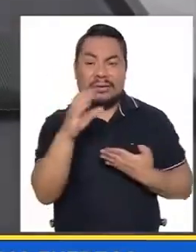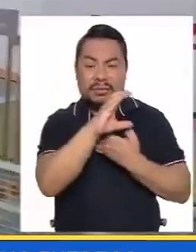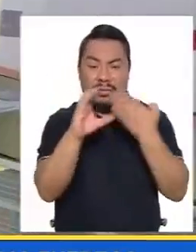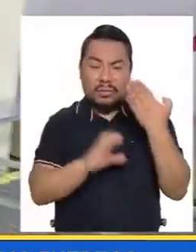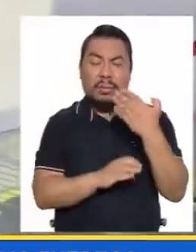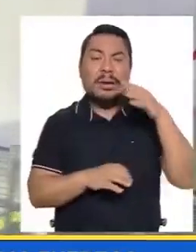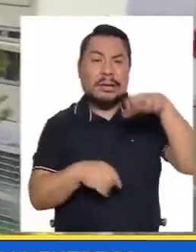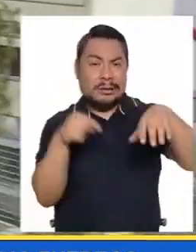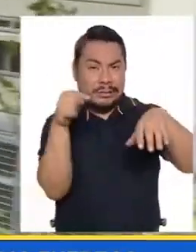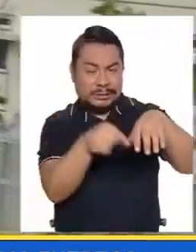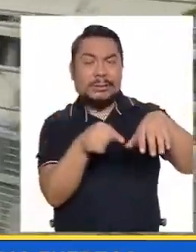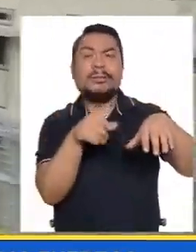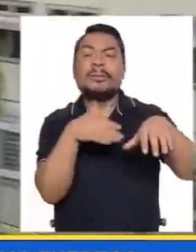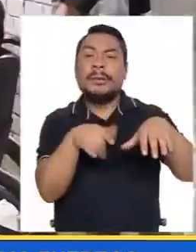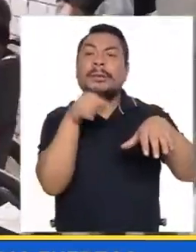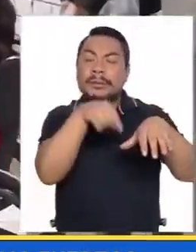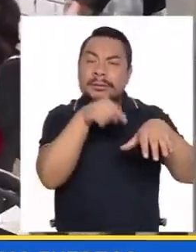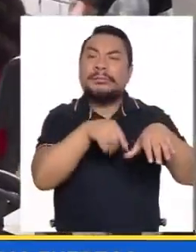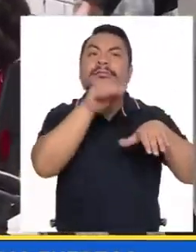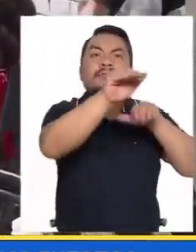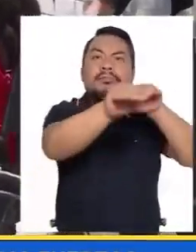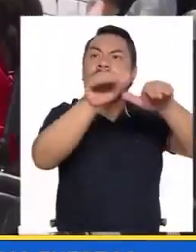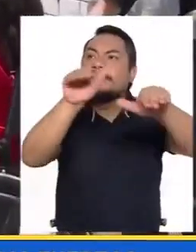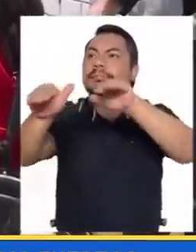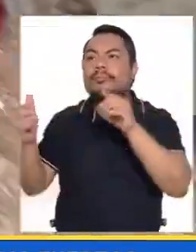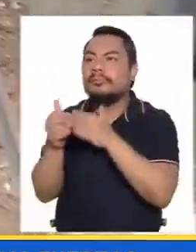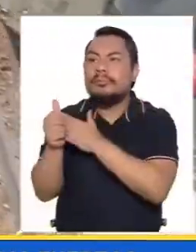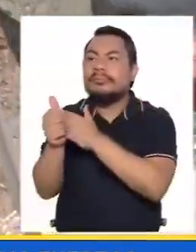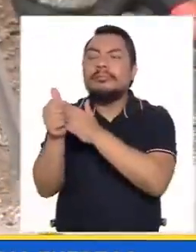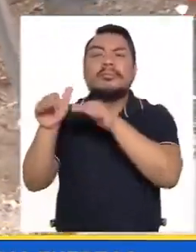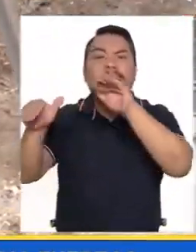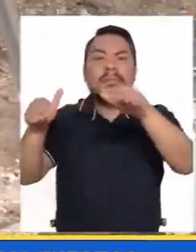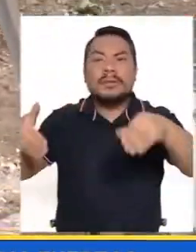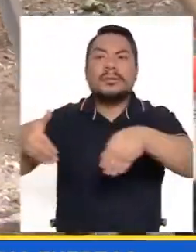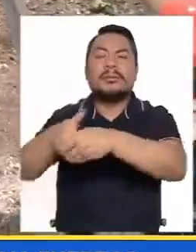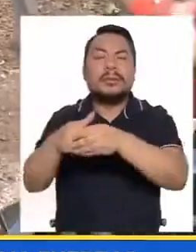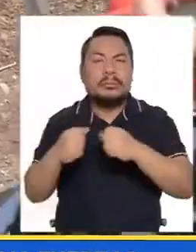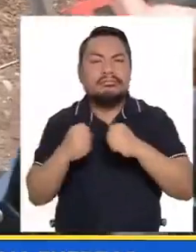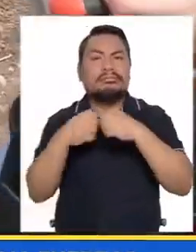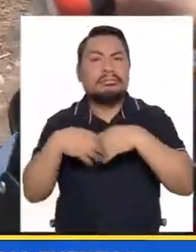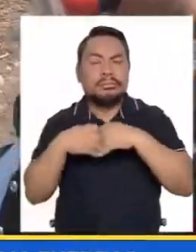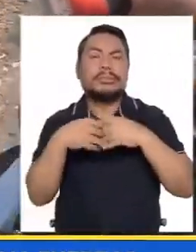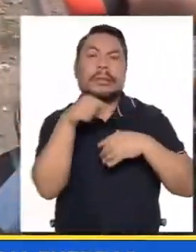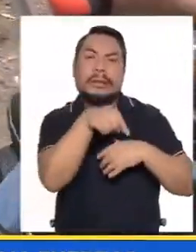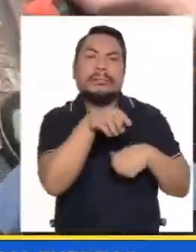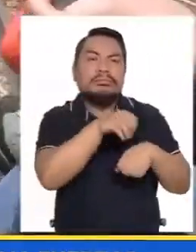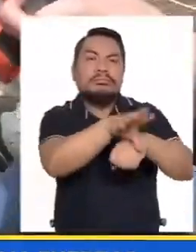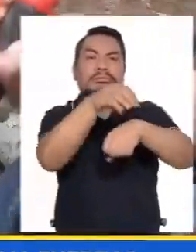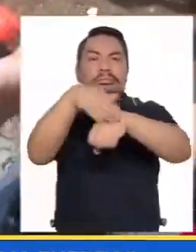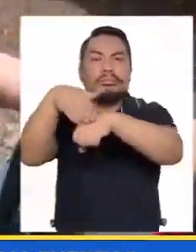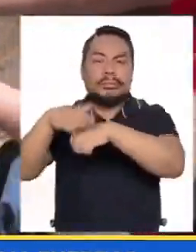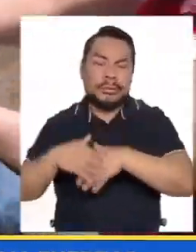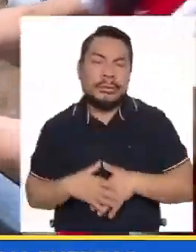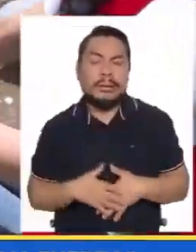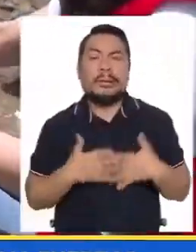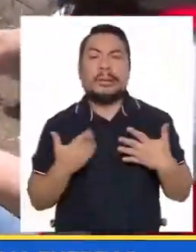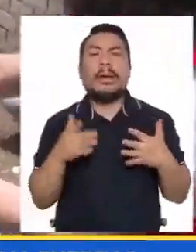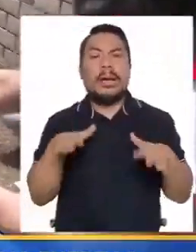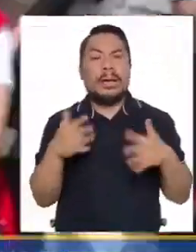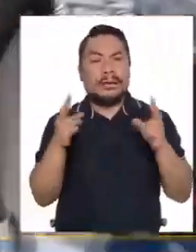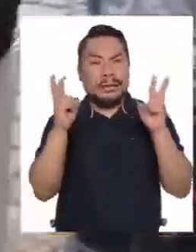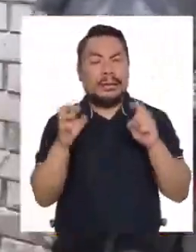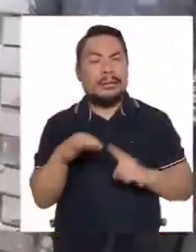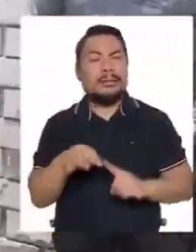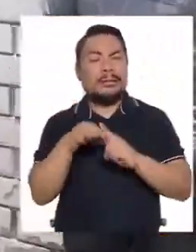es una institución que articula, intermedia, ¿no? Suma fuerzas y, entonces, por ejemplo, a veces vienen temas muy